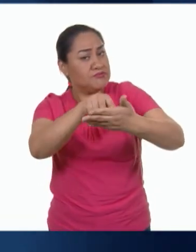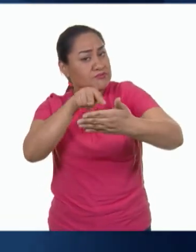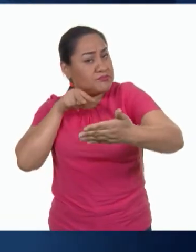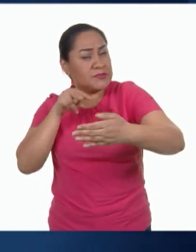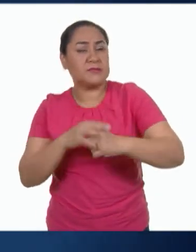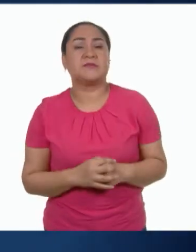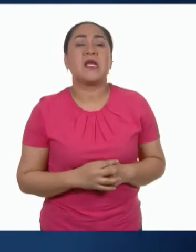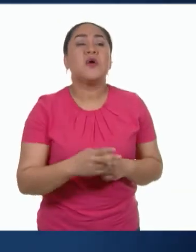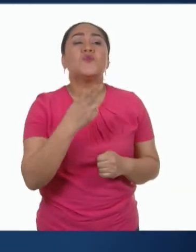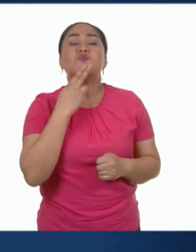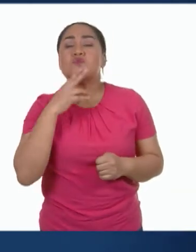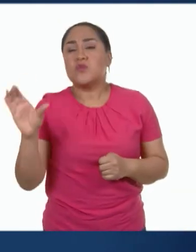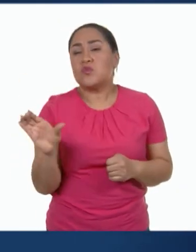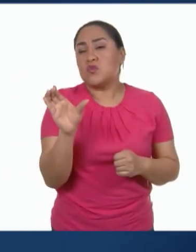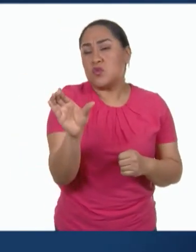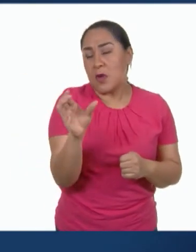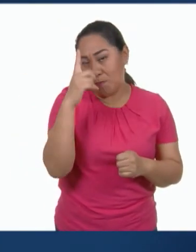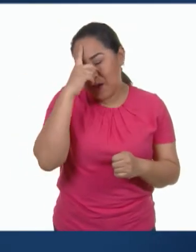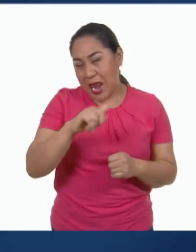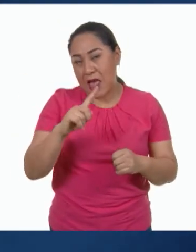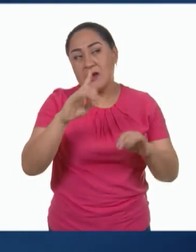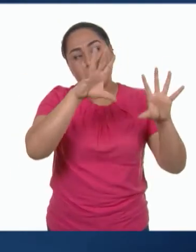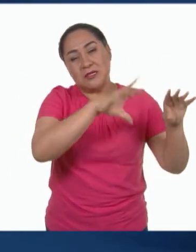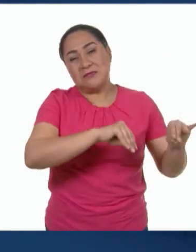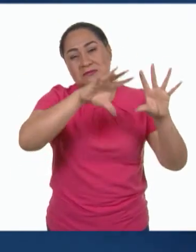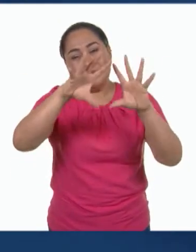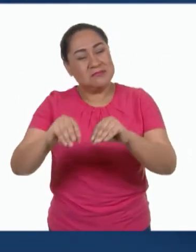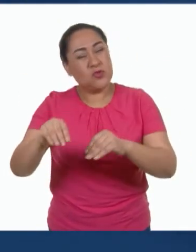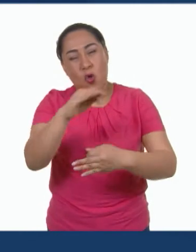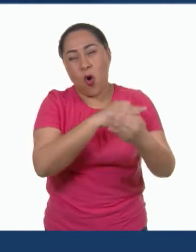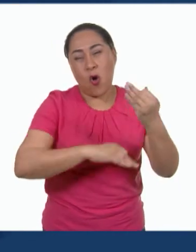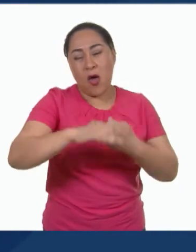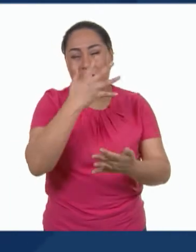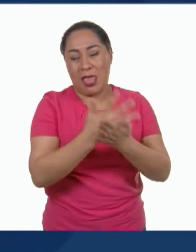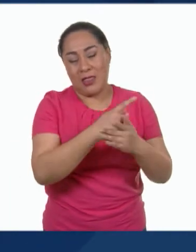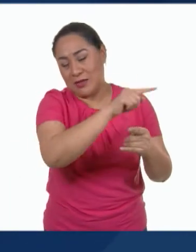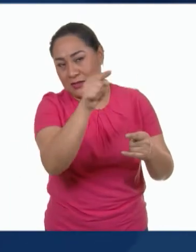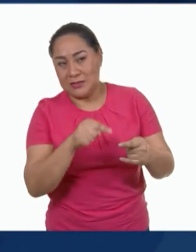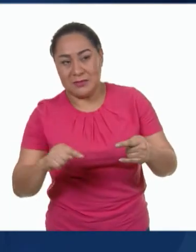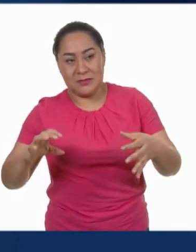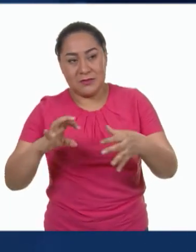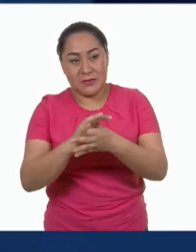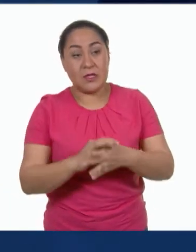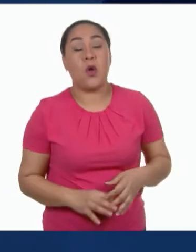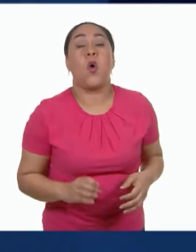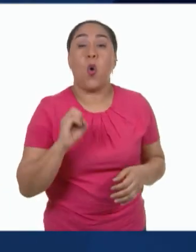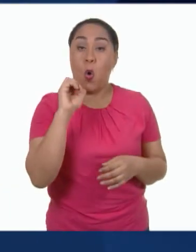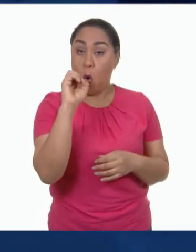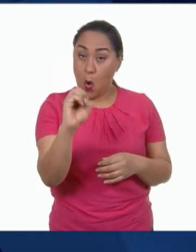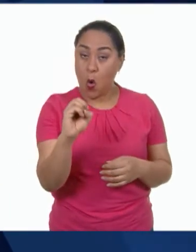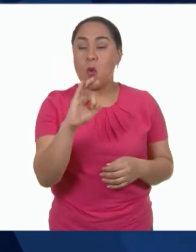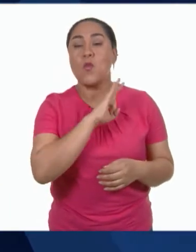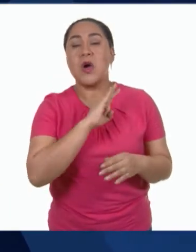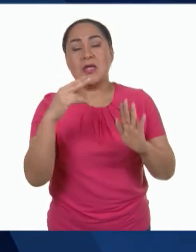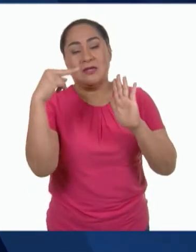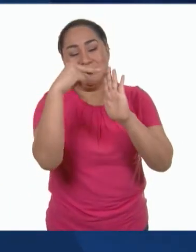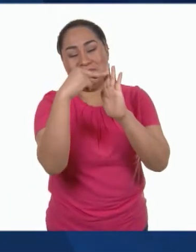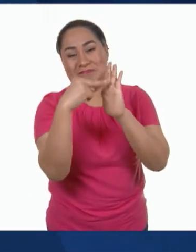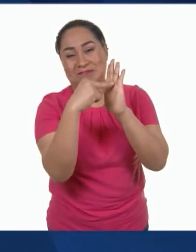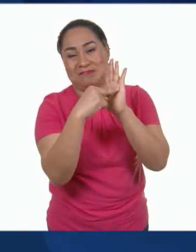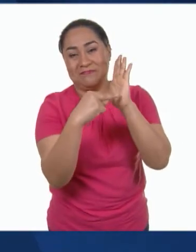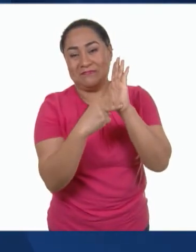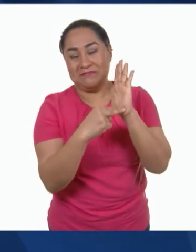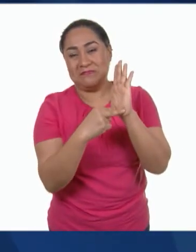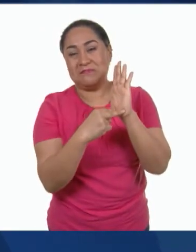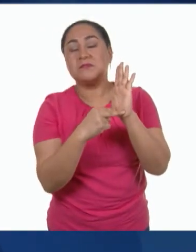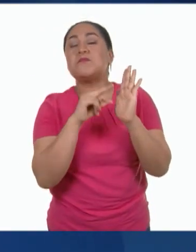Utiliza reguladores para apagar totalmente el equipo sin desconfigurar sus funciones o aprovecha los multicontactos para cortar